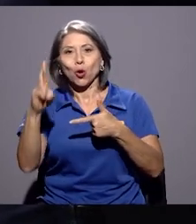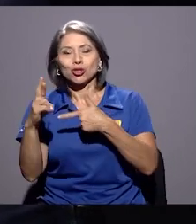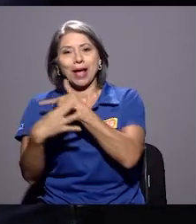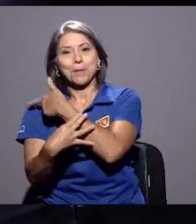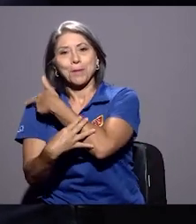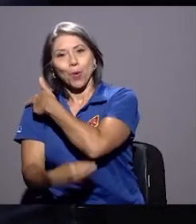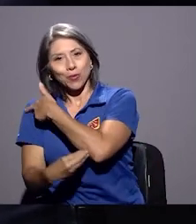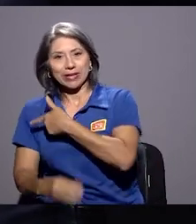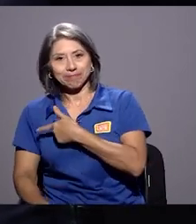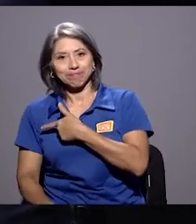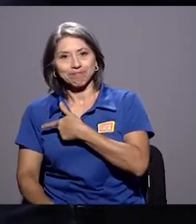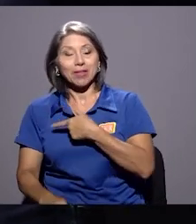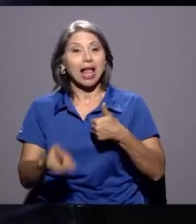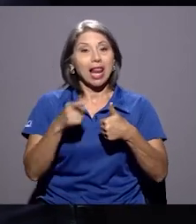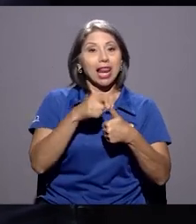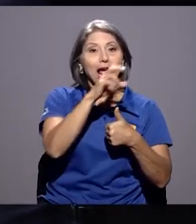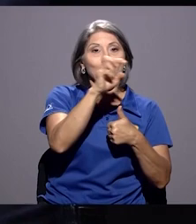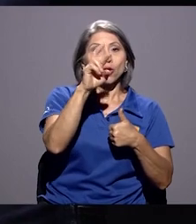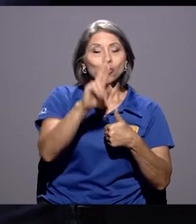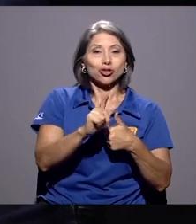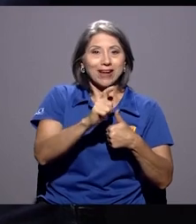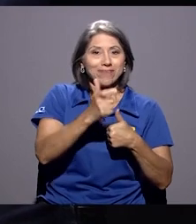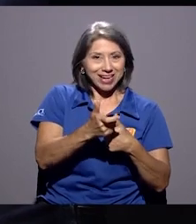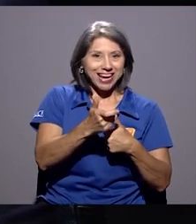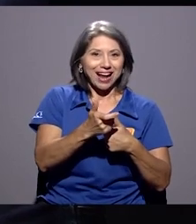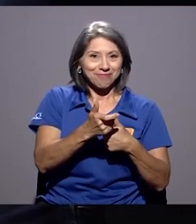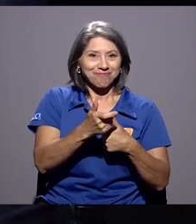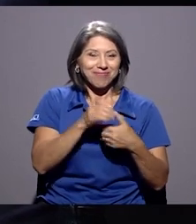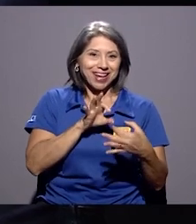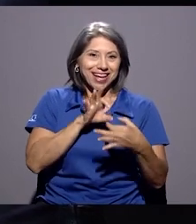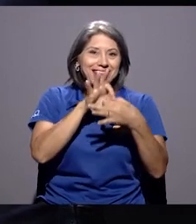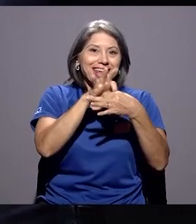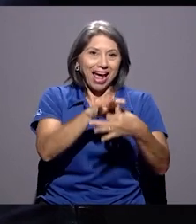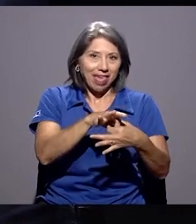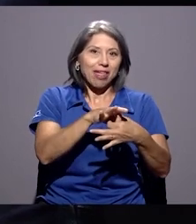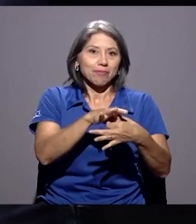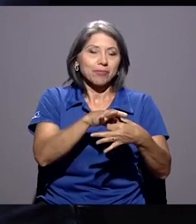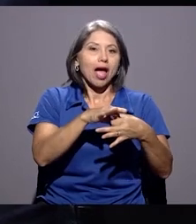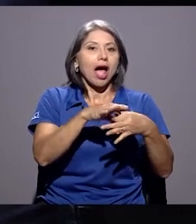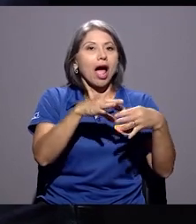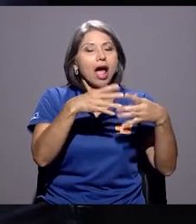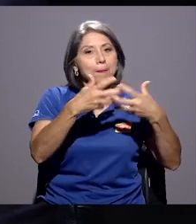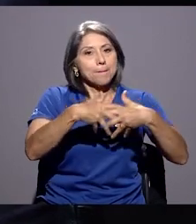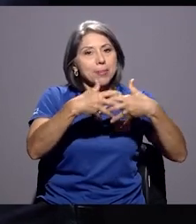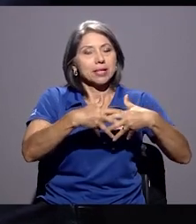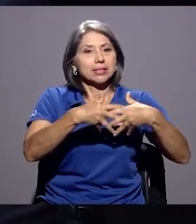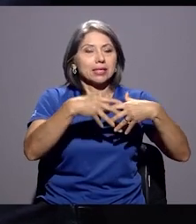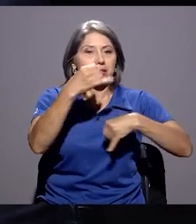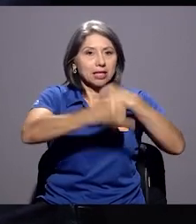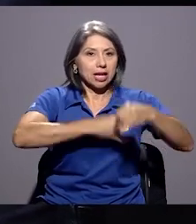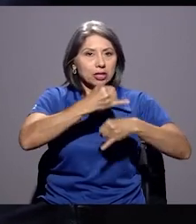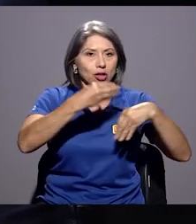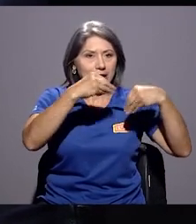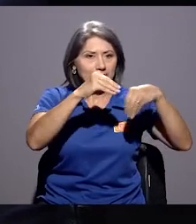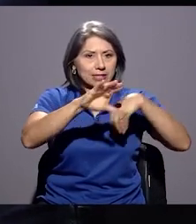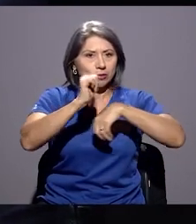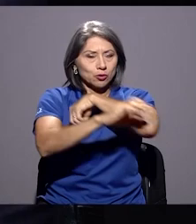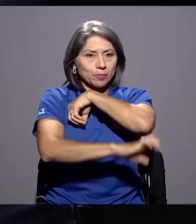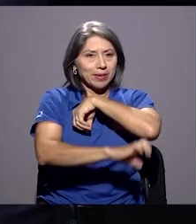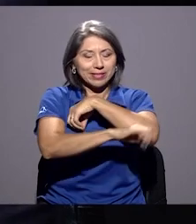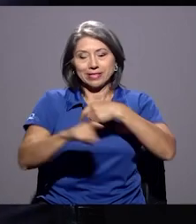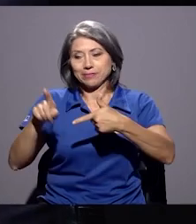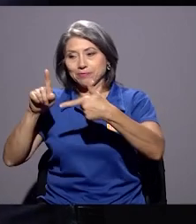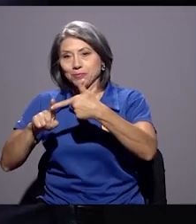exportadora, ligada a las empresas multinacionales, está creciendo alrededor del 8%. La